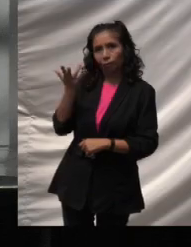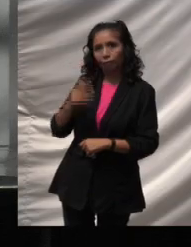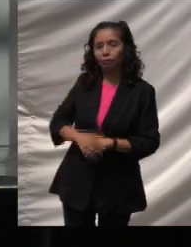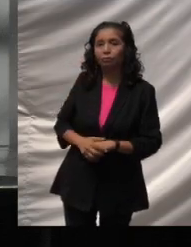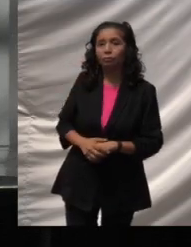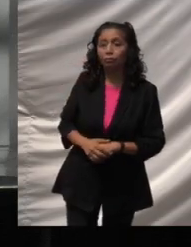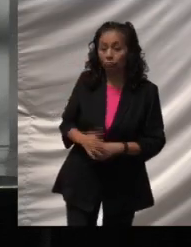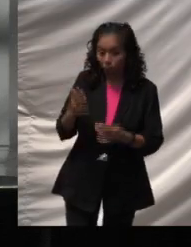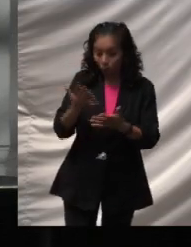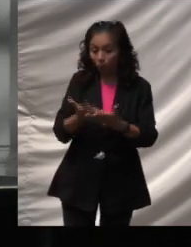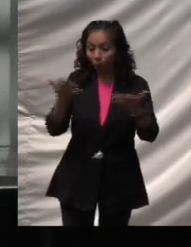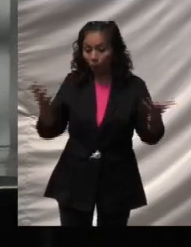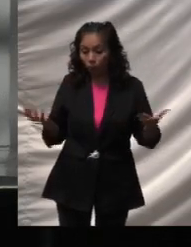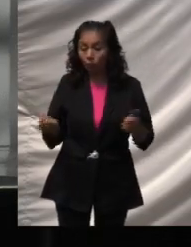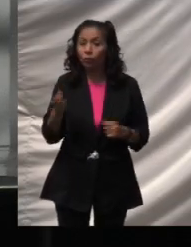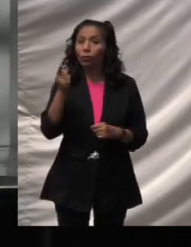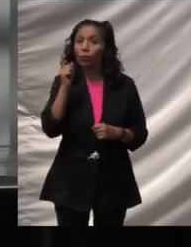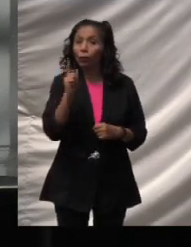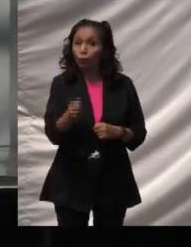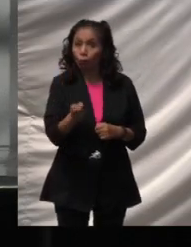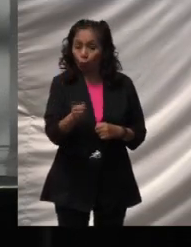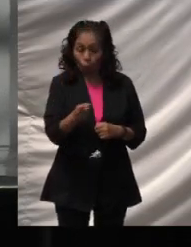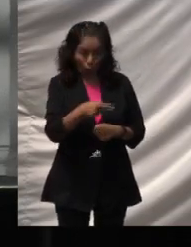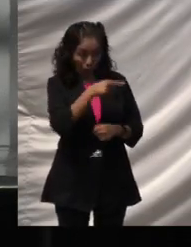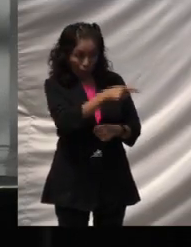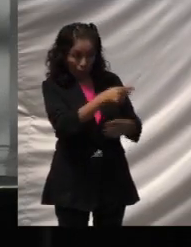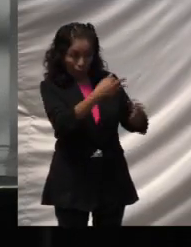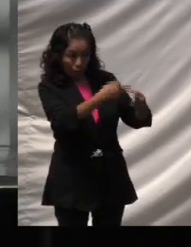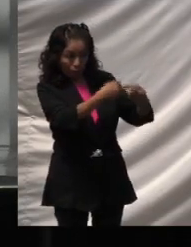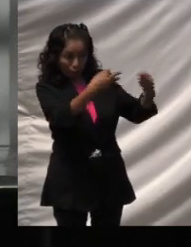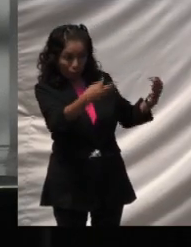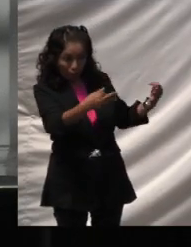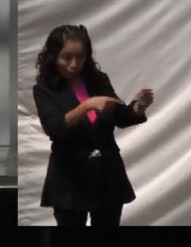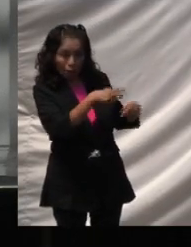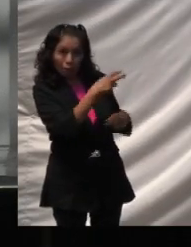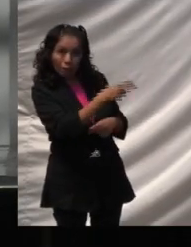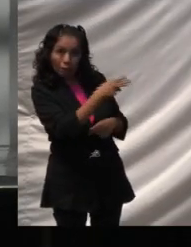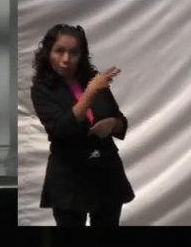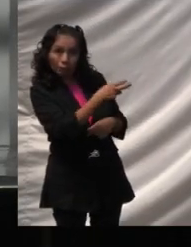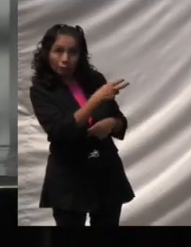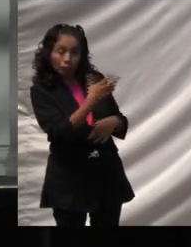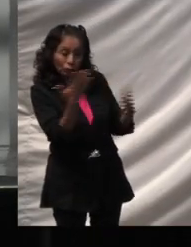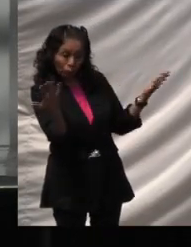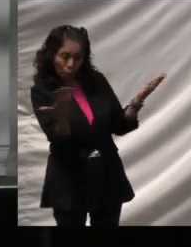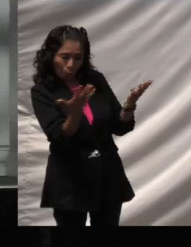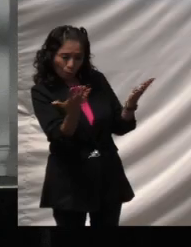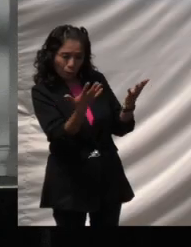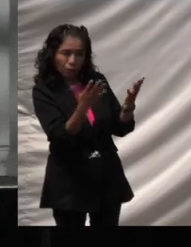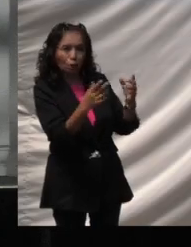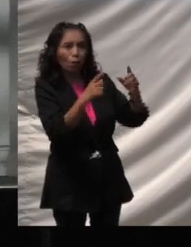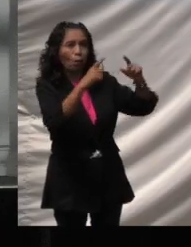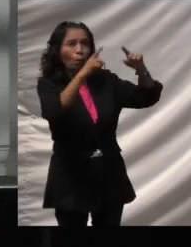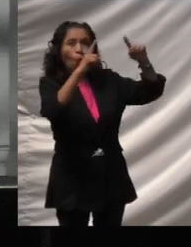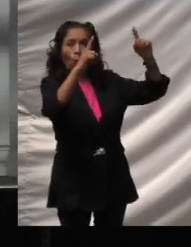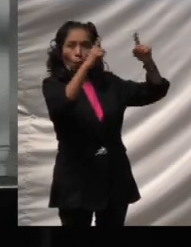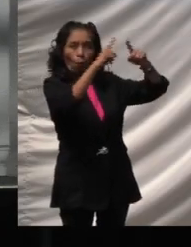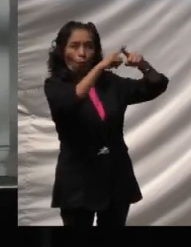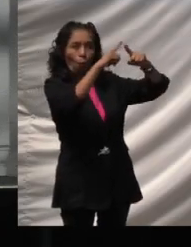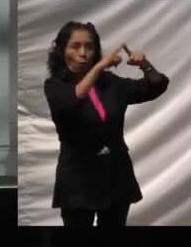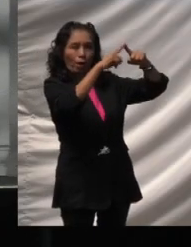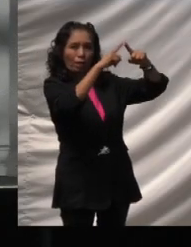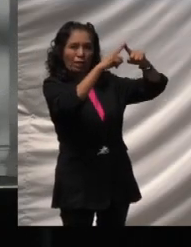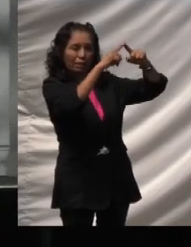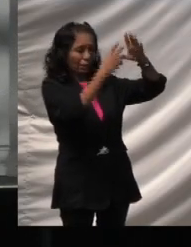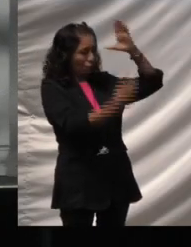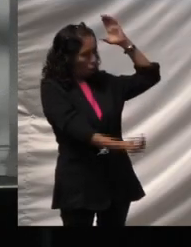—Ahora vas a crear en estas mismas tierras, cerca de las costas, un templo con una nueva tribu